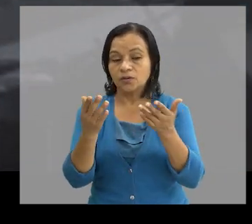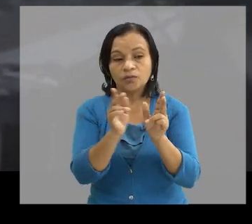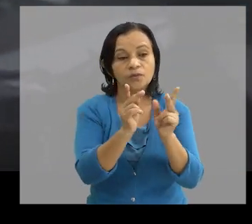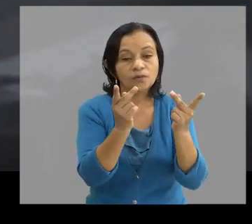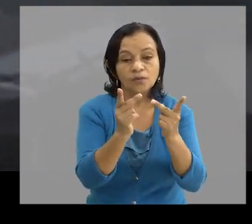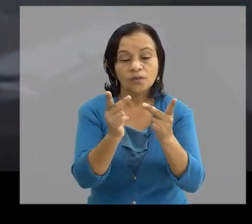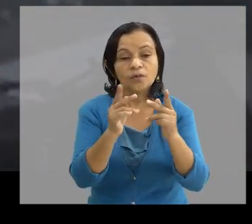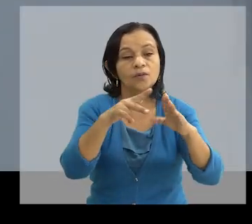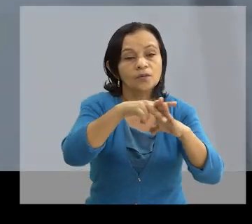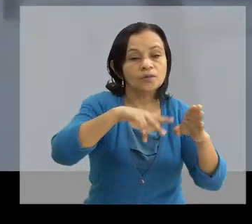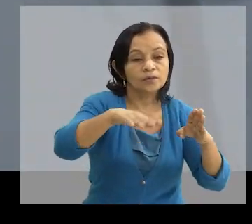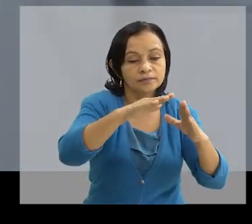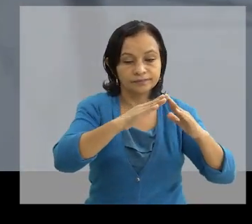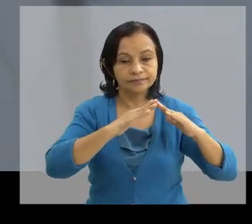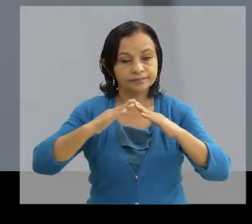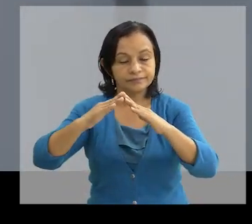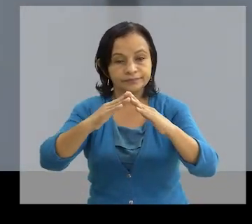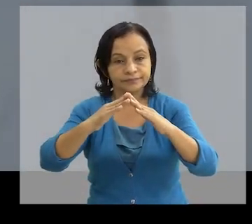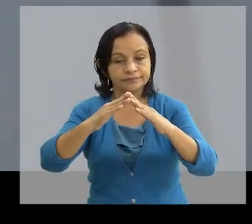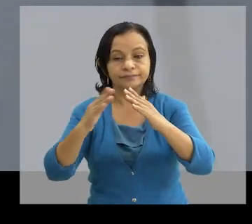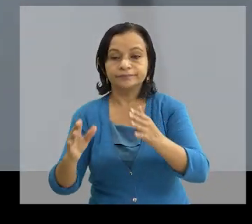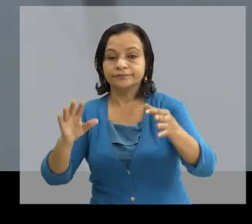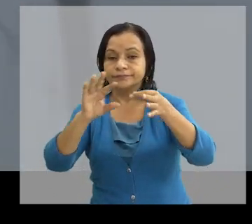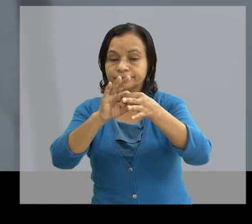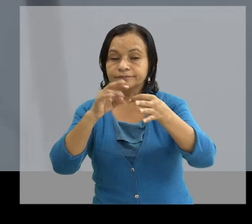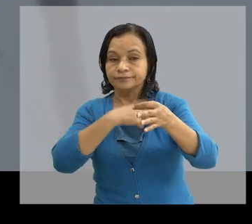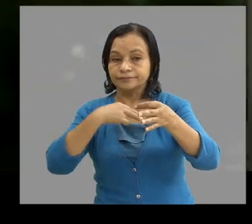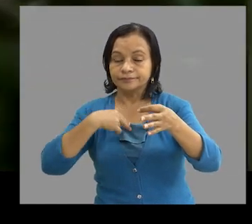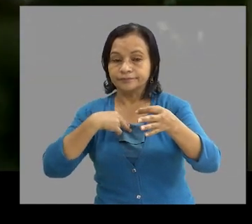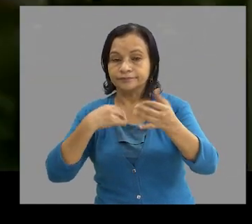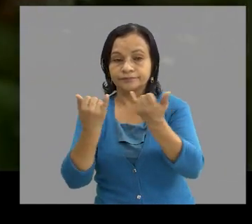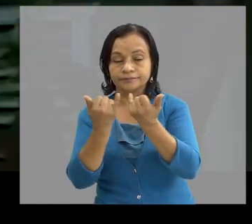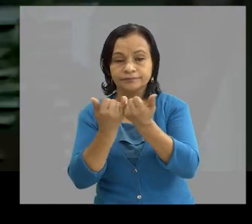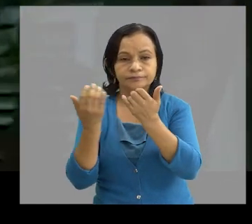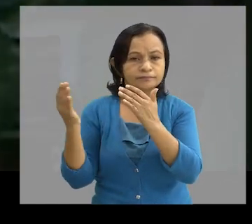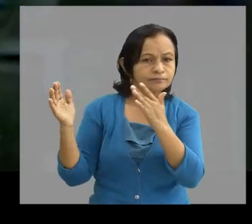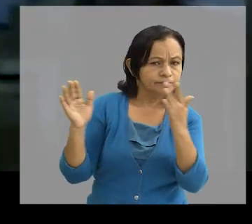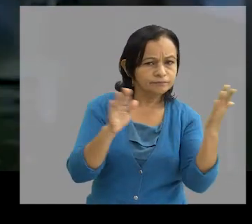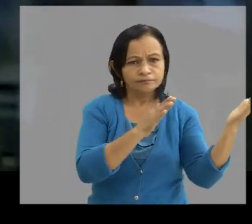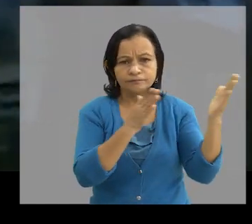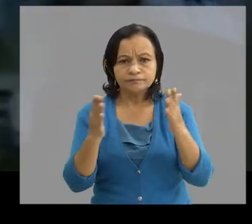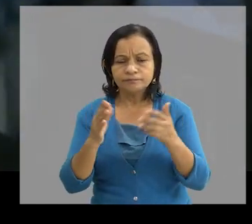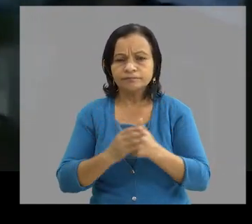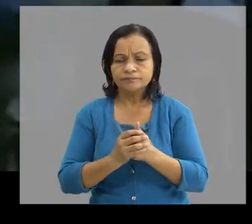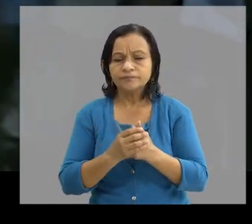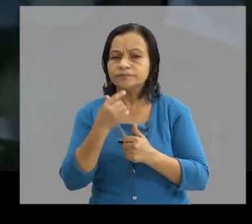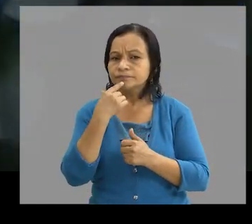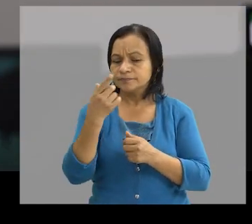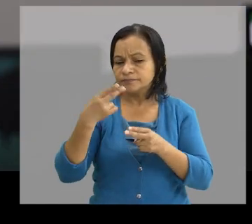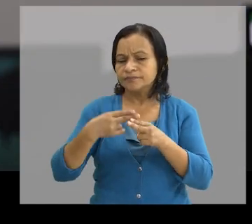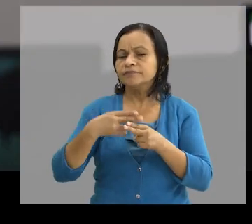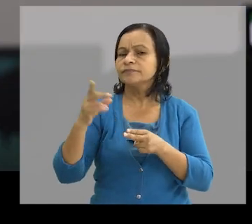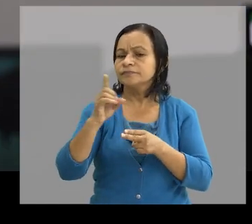poblaciones rurales como urbanas Paralelo a esto se unen las acciones generadas por el planta climático Según registro,